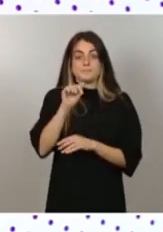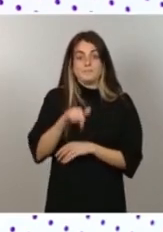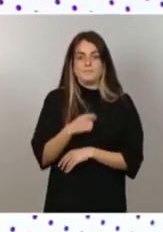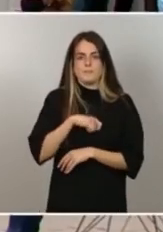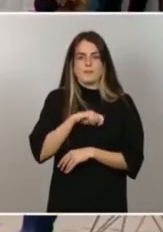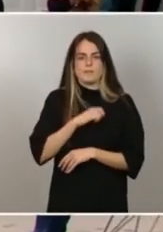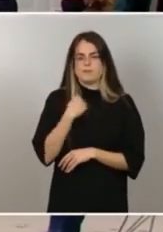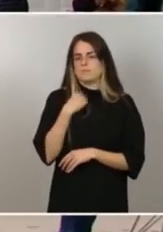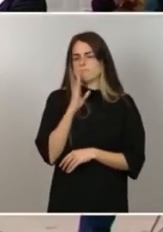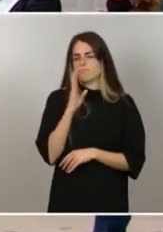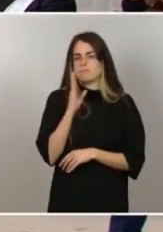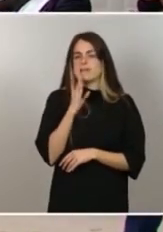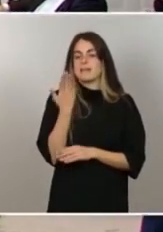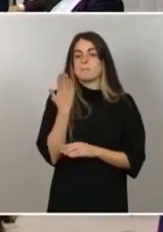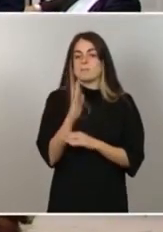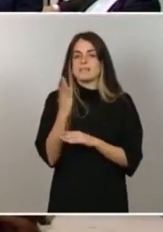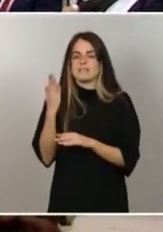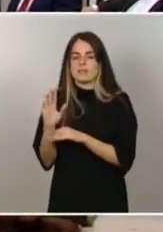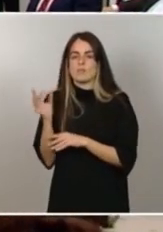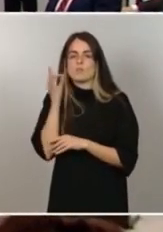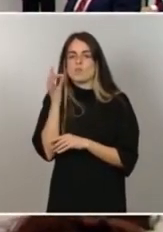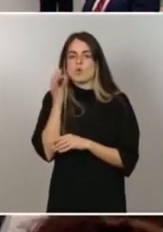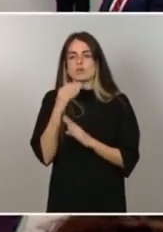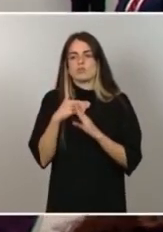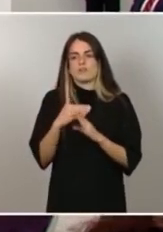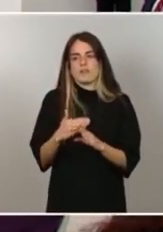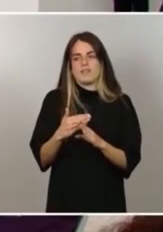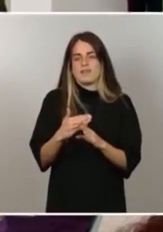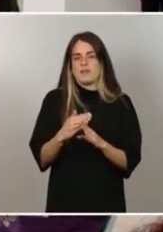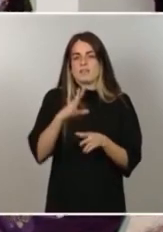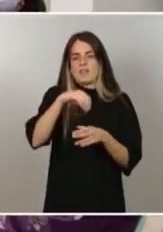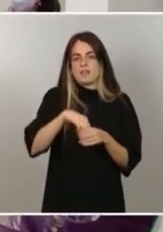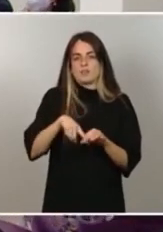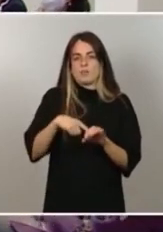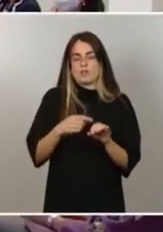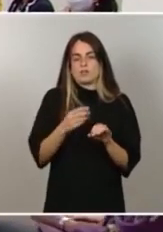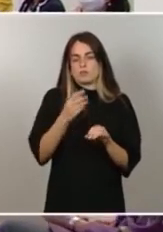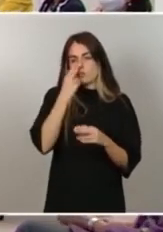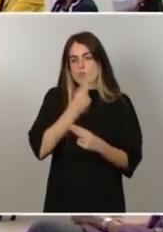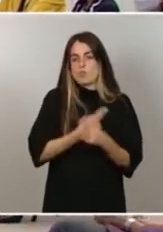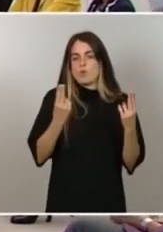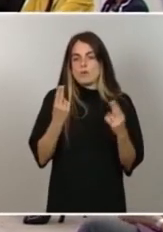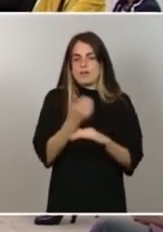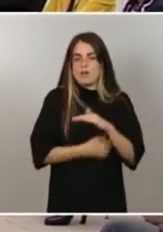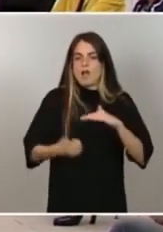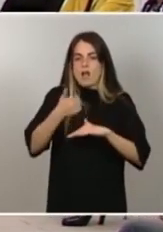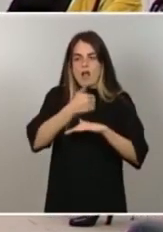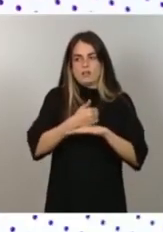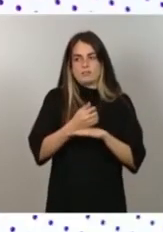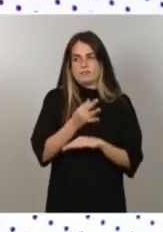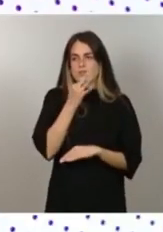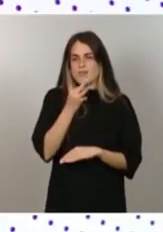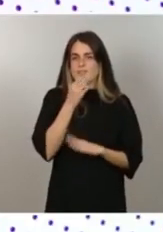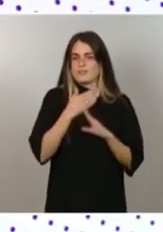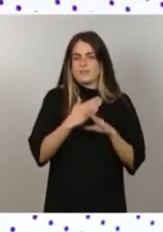en cuenta. Y estamos a la espera también, y perdona que te haya interrumpido, estamos a la espera de que, por ejemplo, que se les